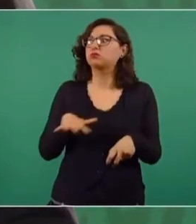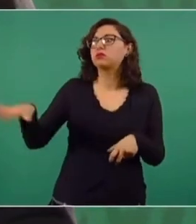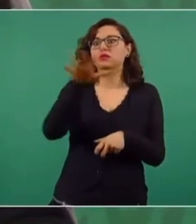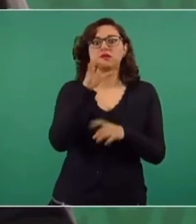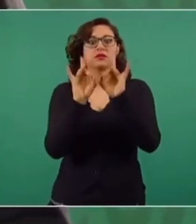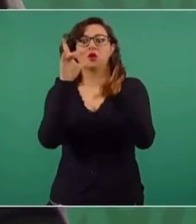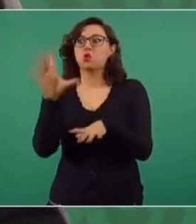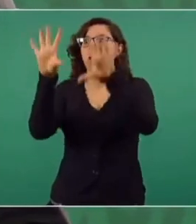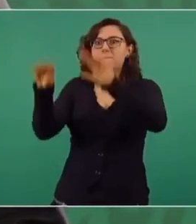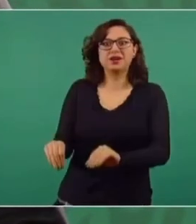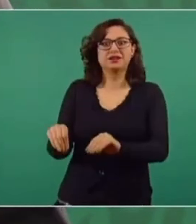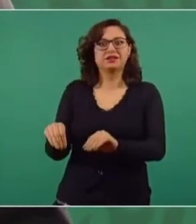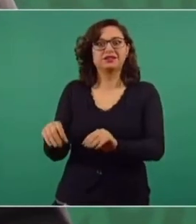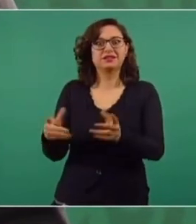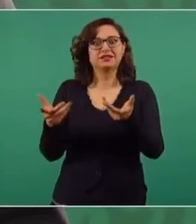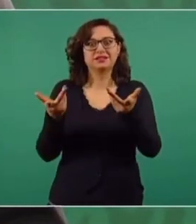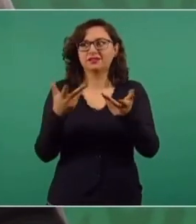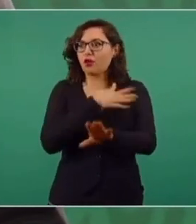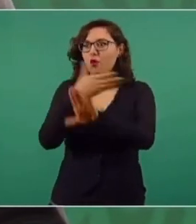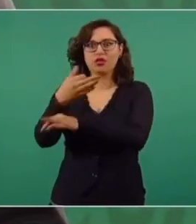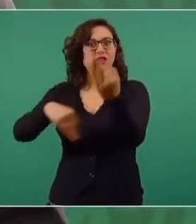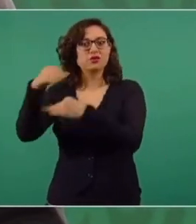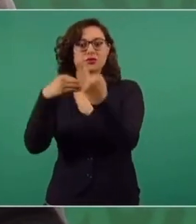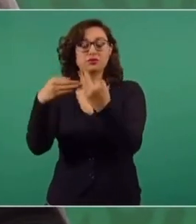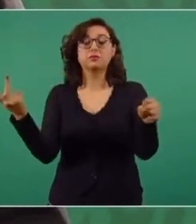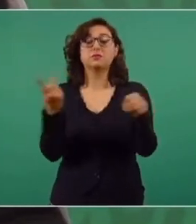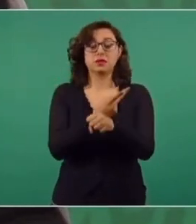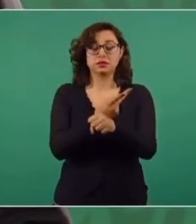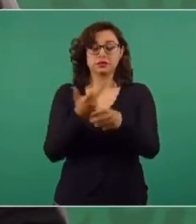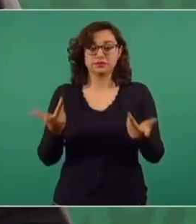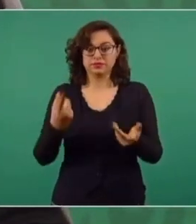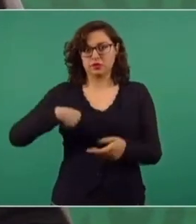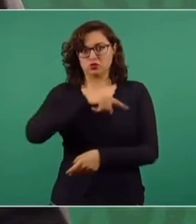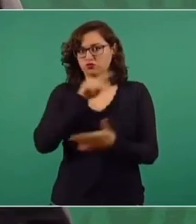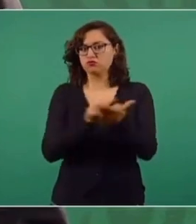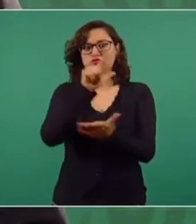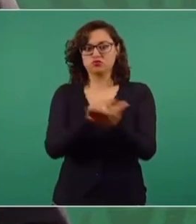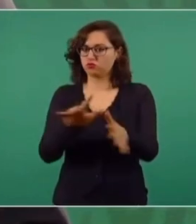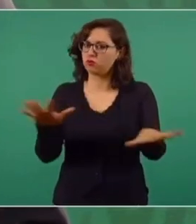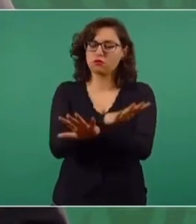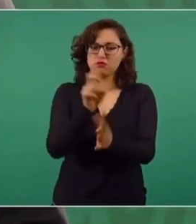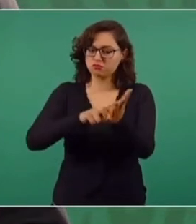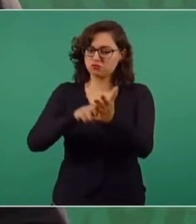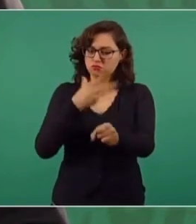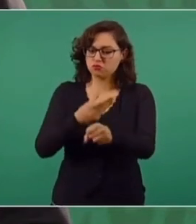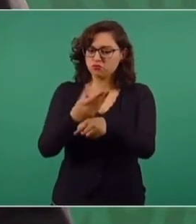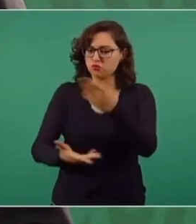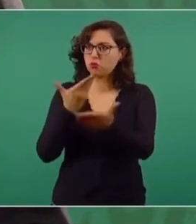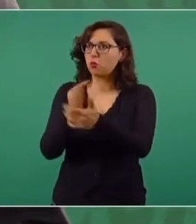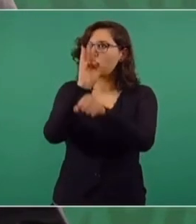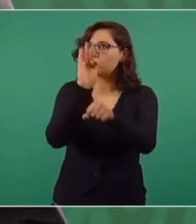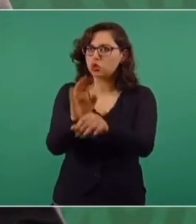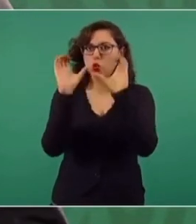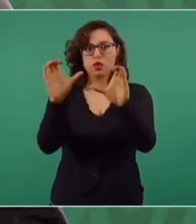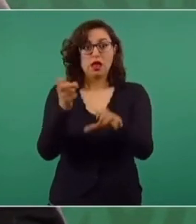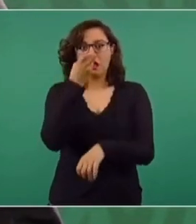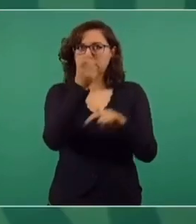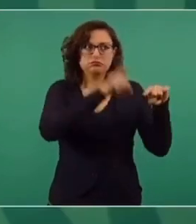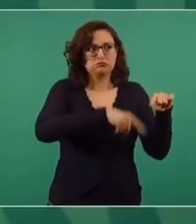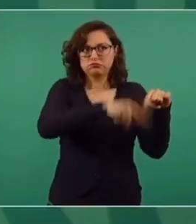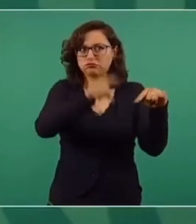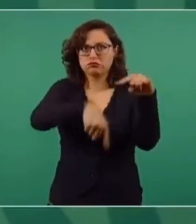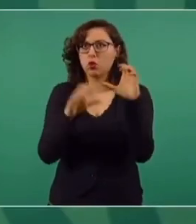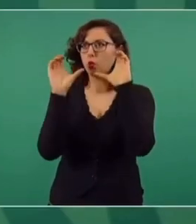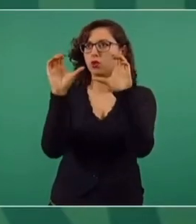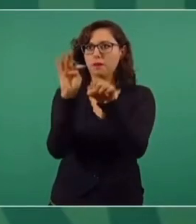un ministro de los que no nos ven con buenos ojos decidió rechazar nuestra propuesta de dar seguridad a